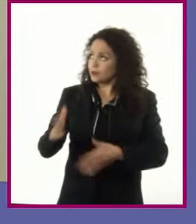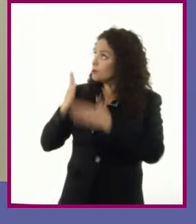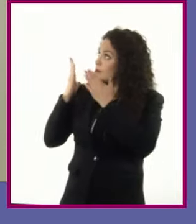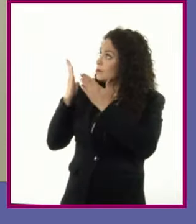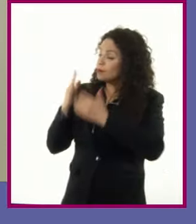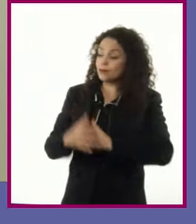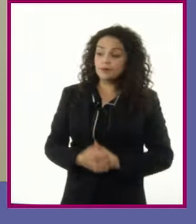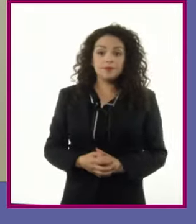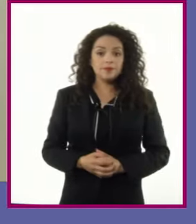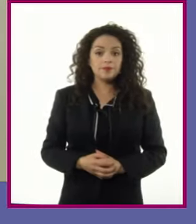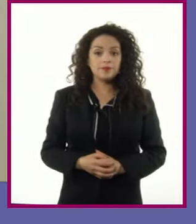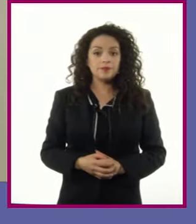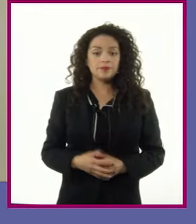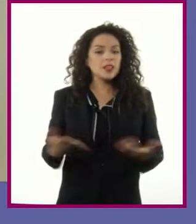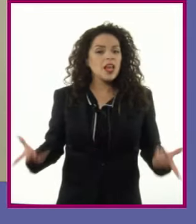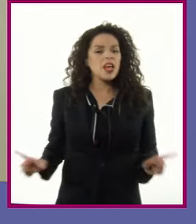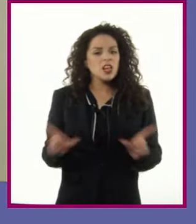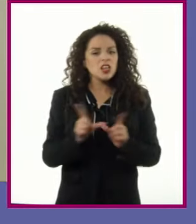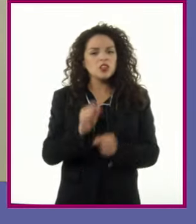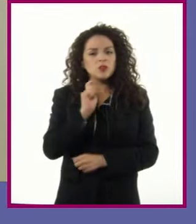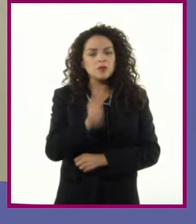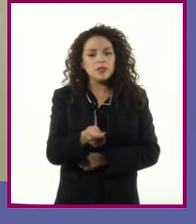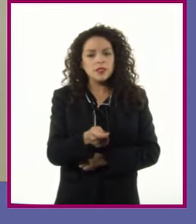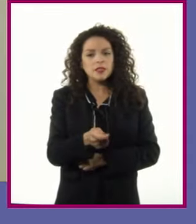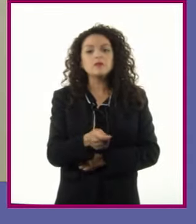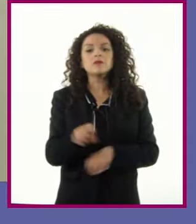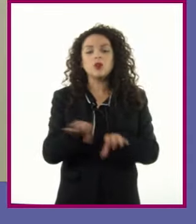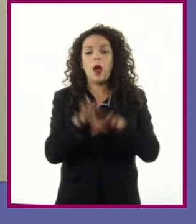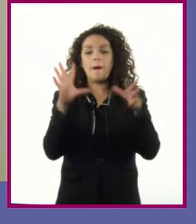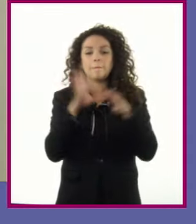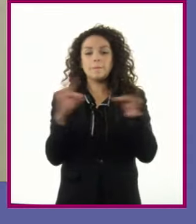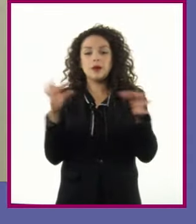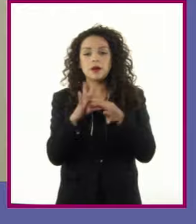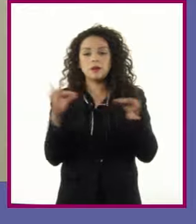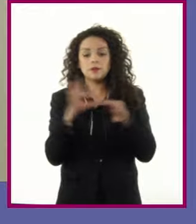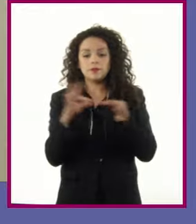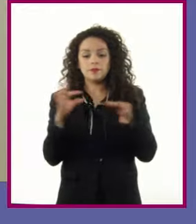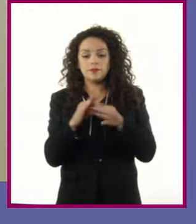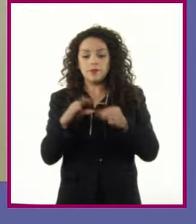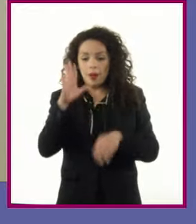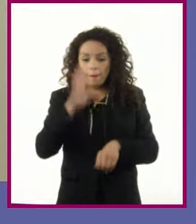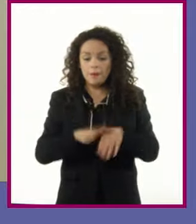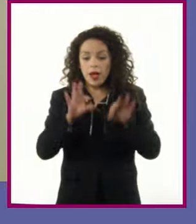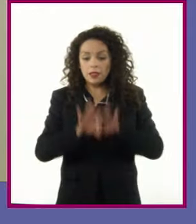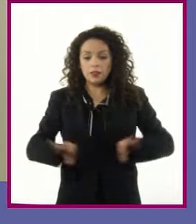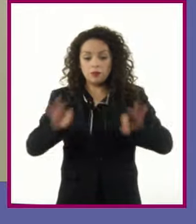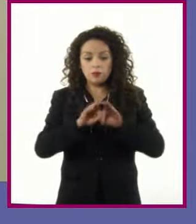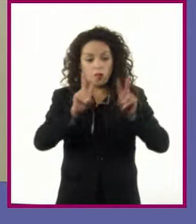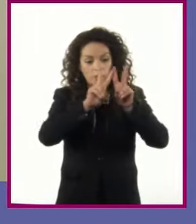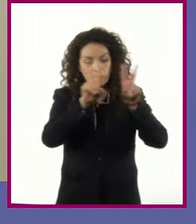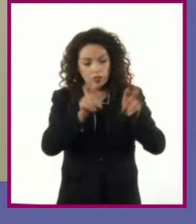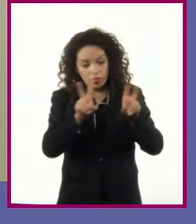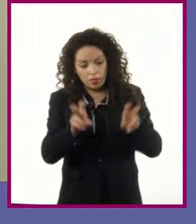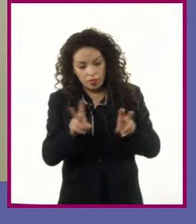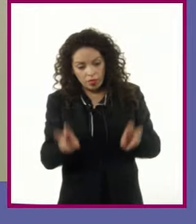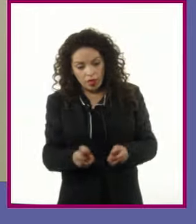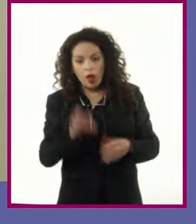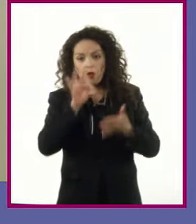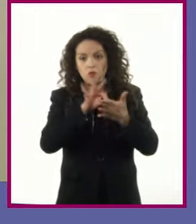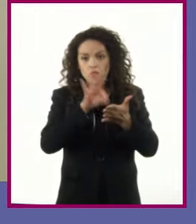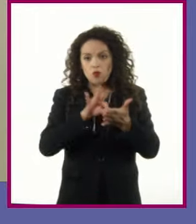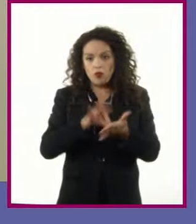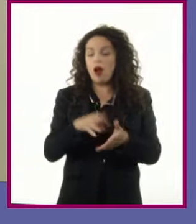Un resumen es una exposición abreviada, concisa y fiel sobre los puntos más importantes de un texto Como tal,